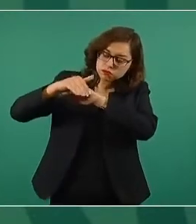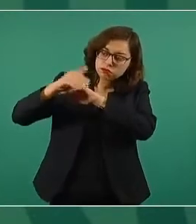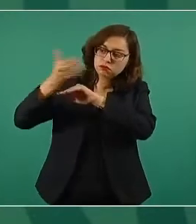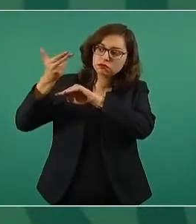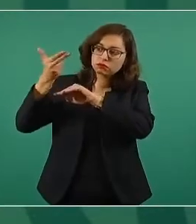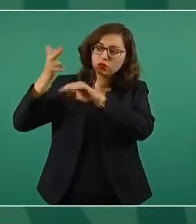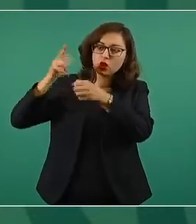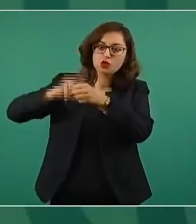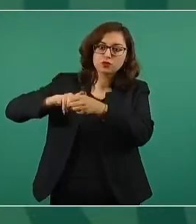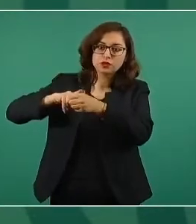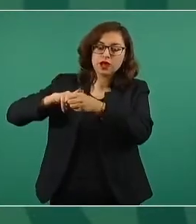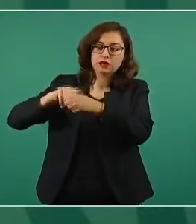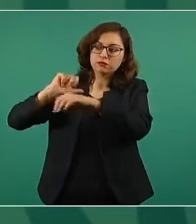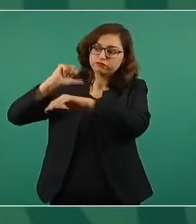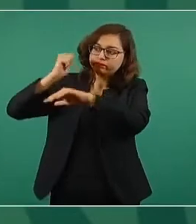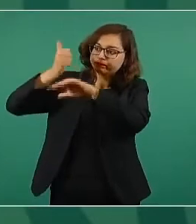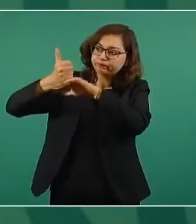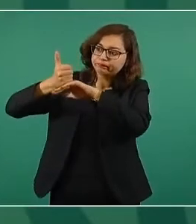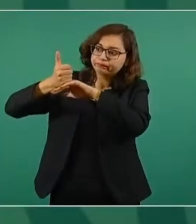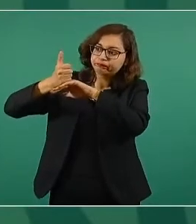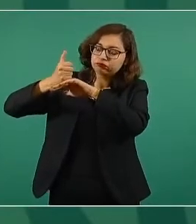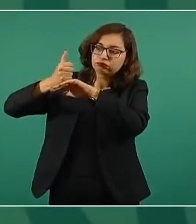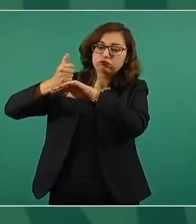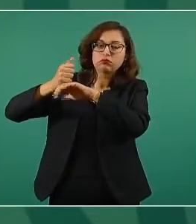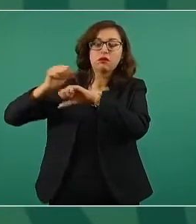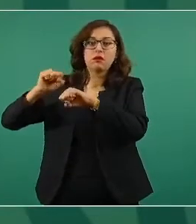se partió.